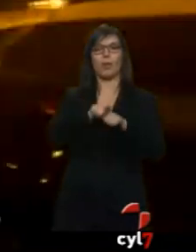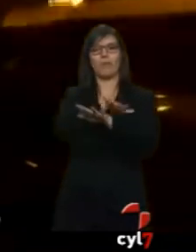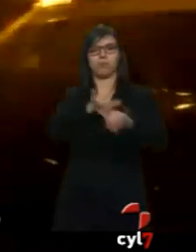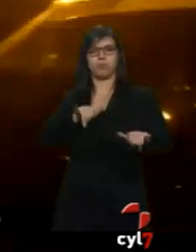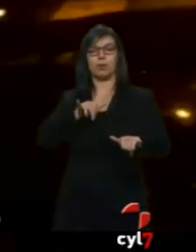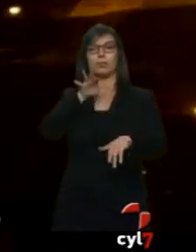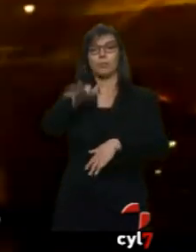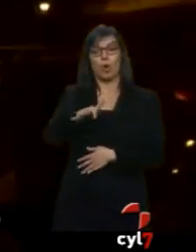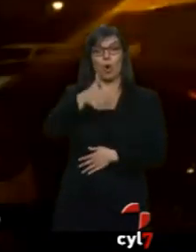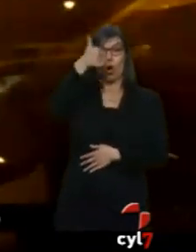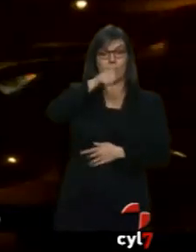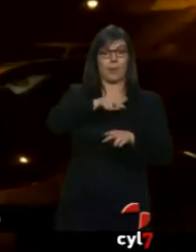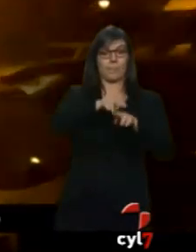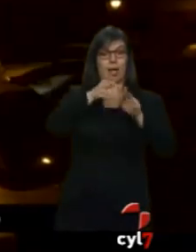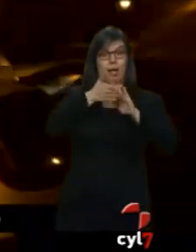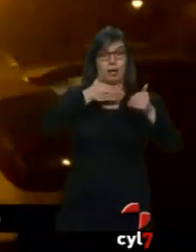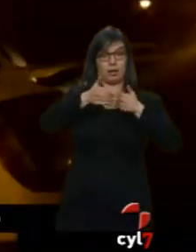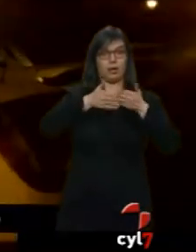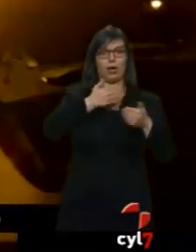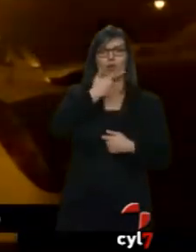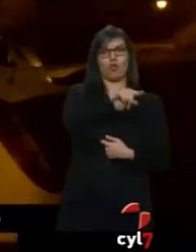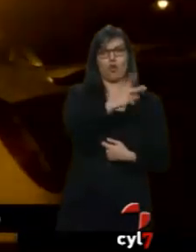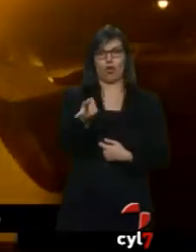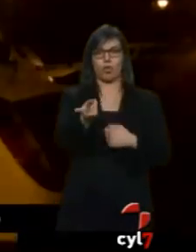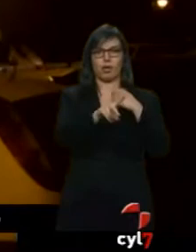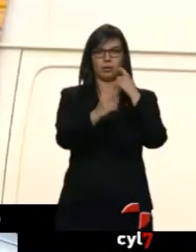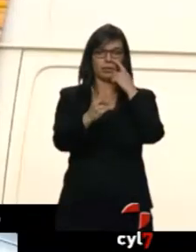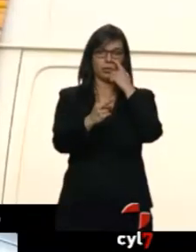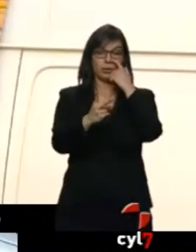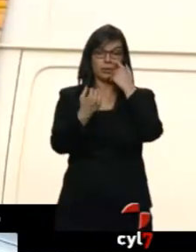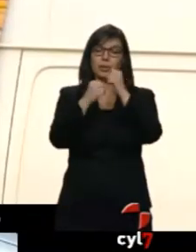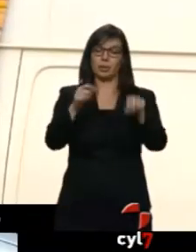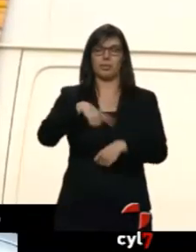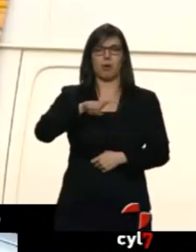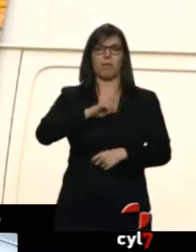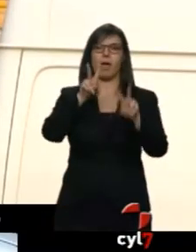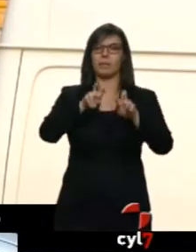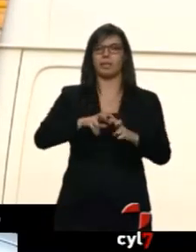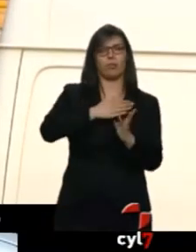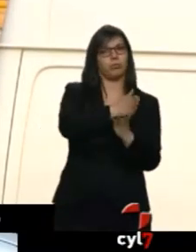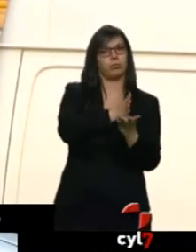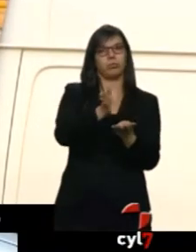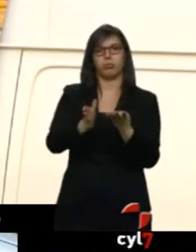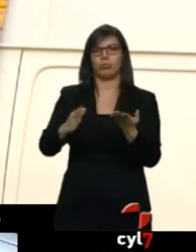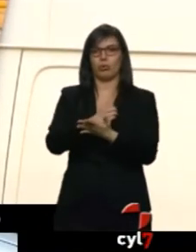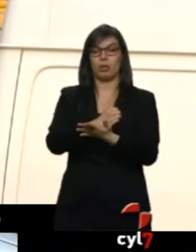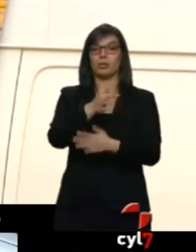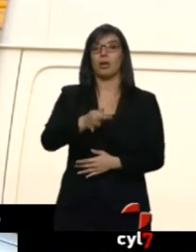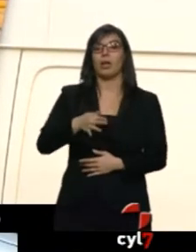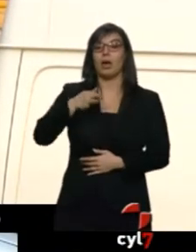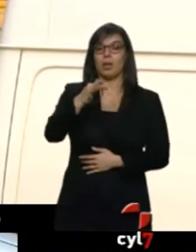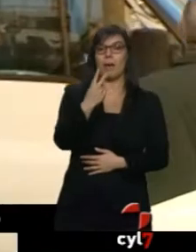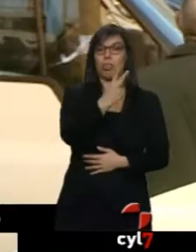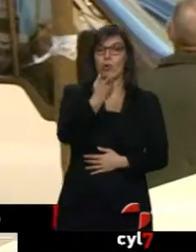agresor conocía a las víctimas. Aún así, la policía mantiene abiertas todas las líneas de investigación. Además de los dos fallecidos,